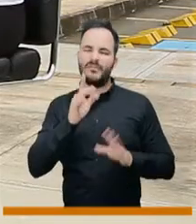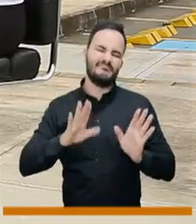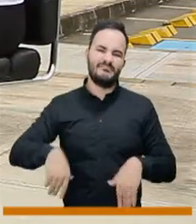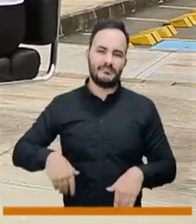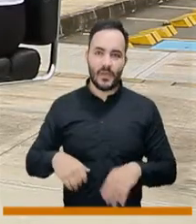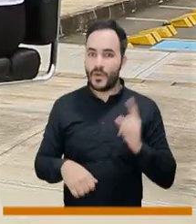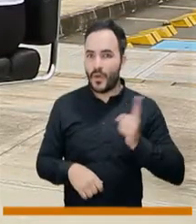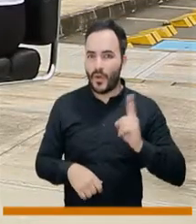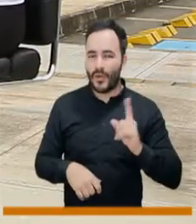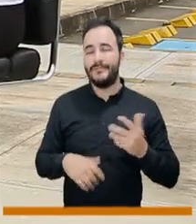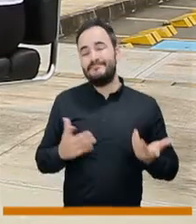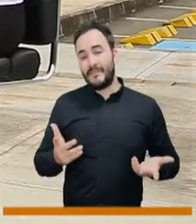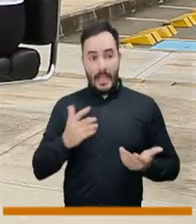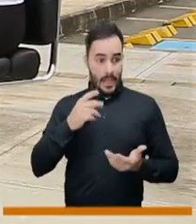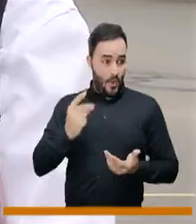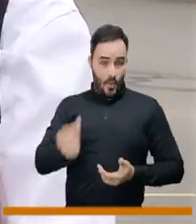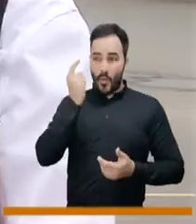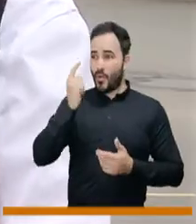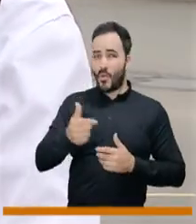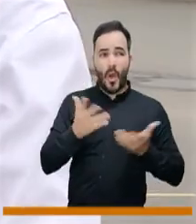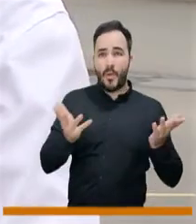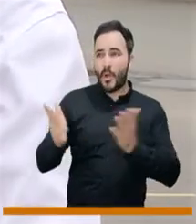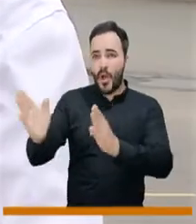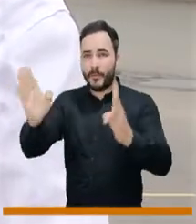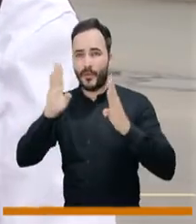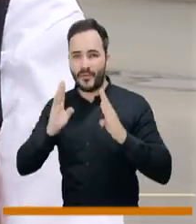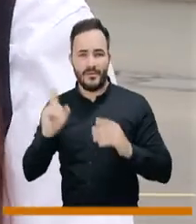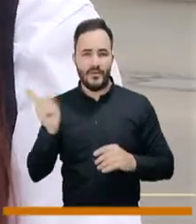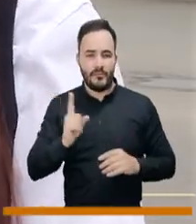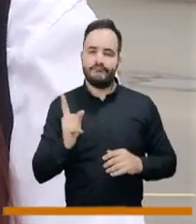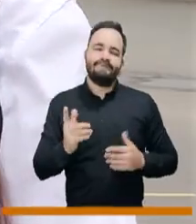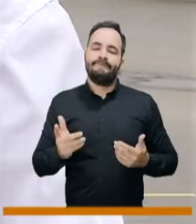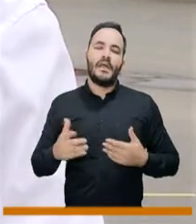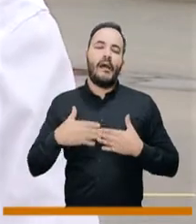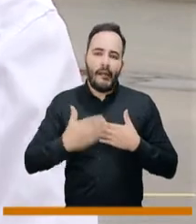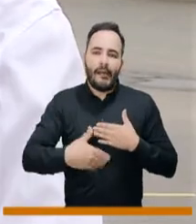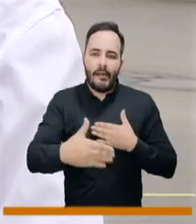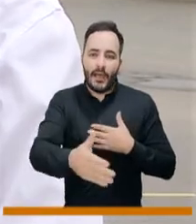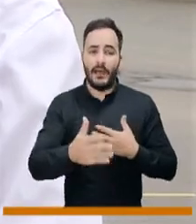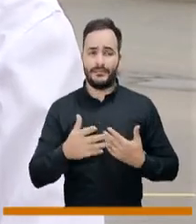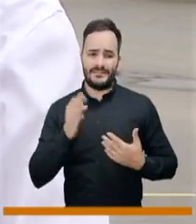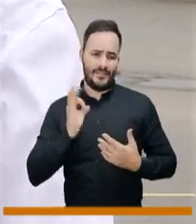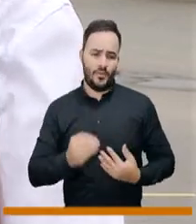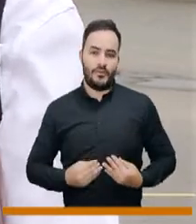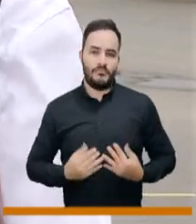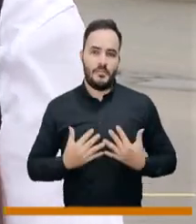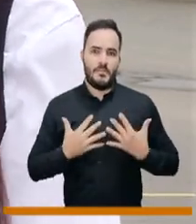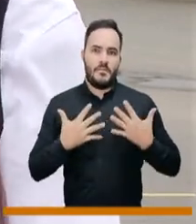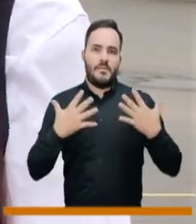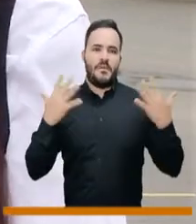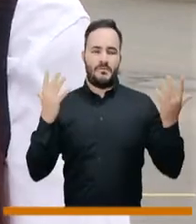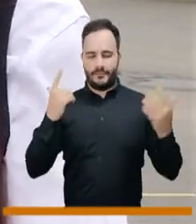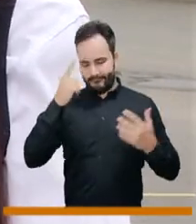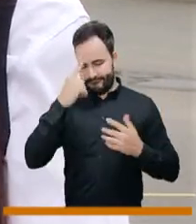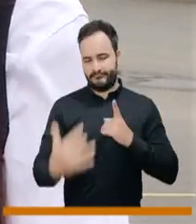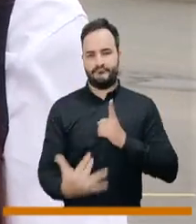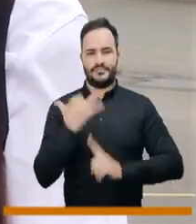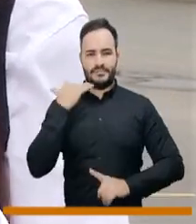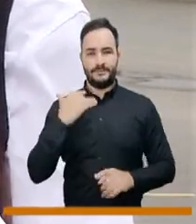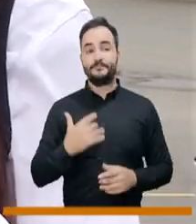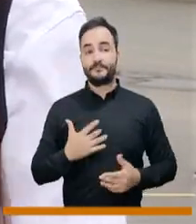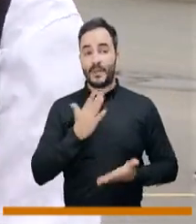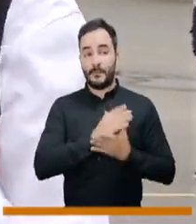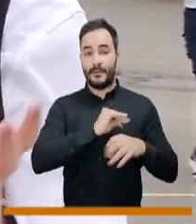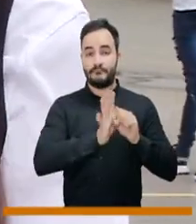el mecanismo de acción rápido en ese momento, puede generar secuelas a largo plazo. Entonces sí vemos que la pandemia